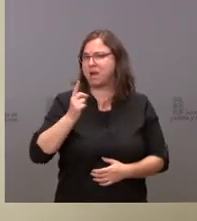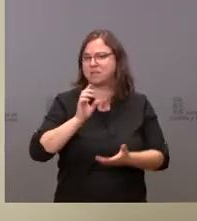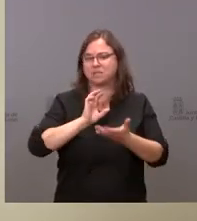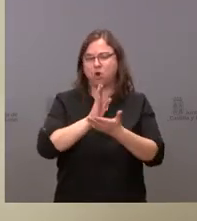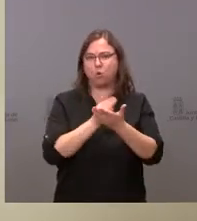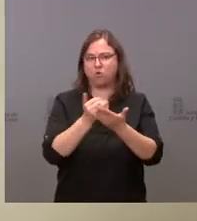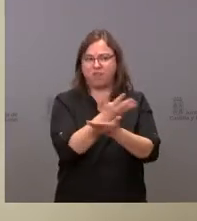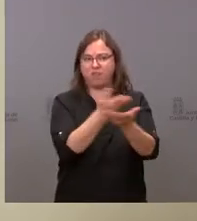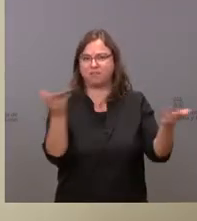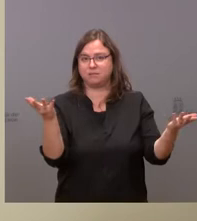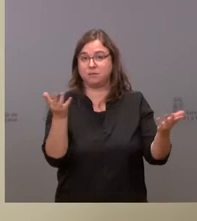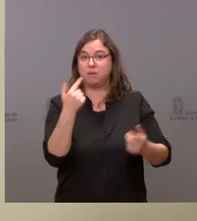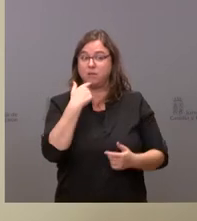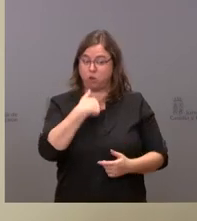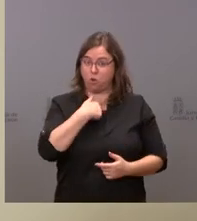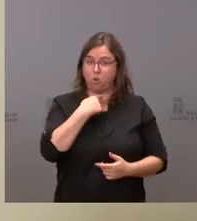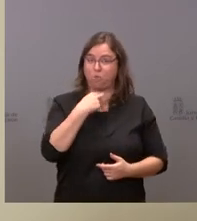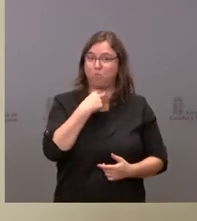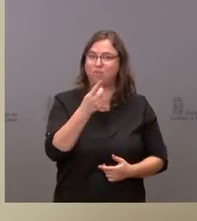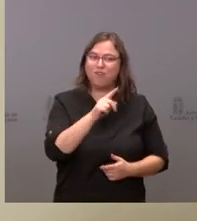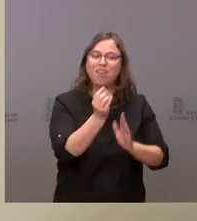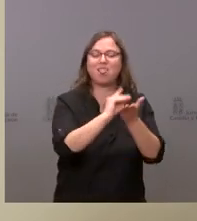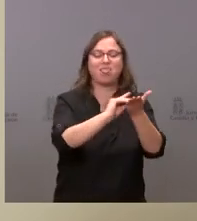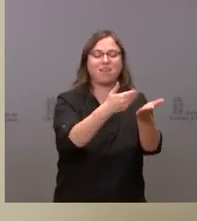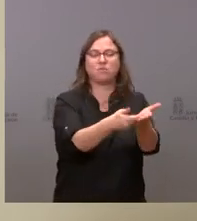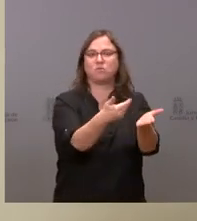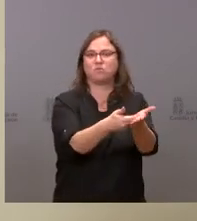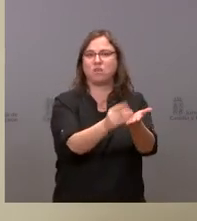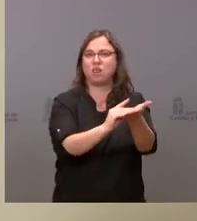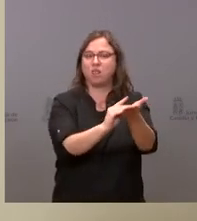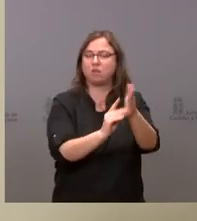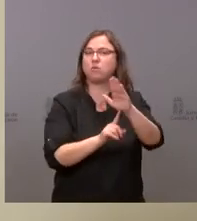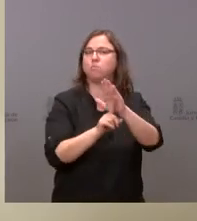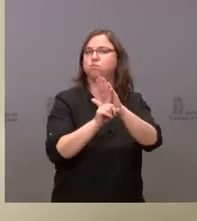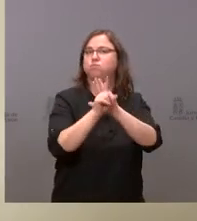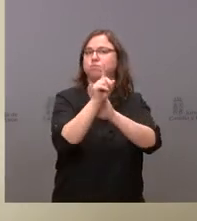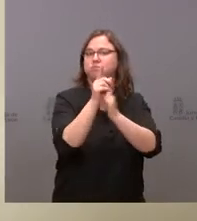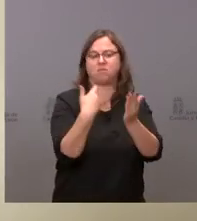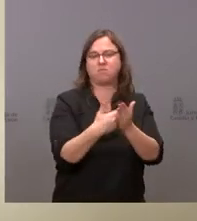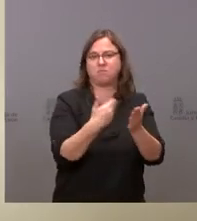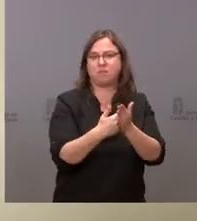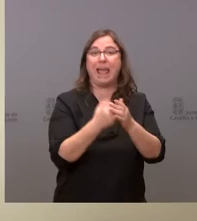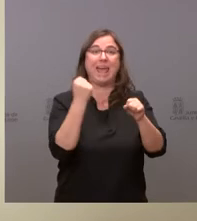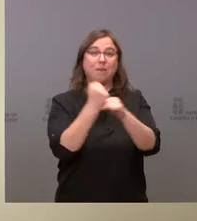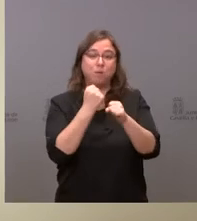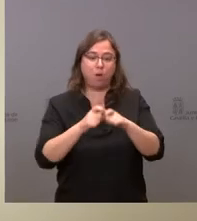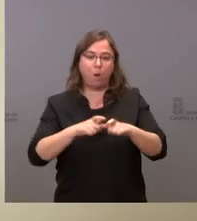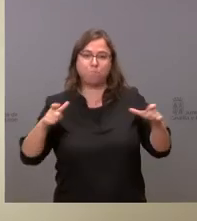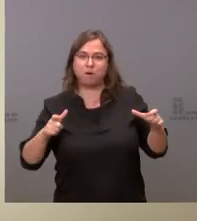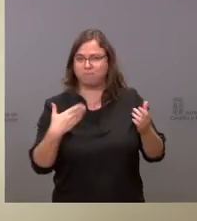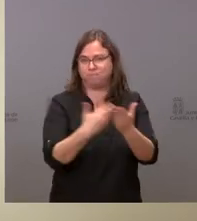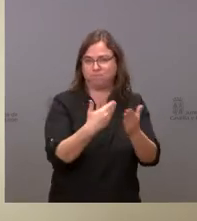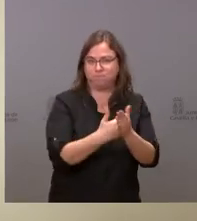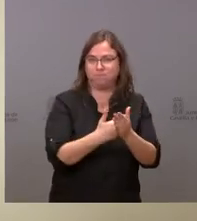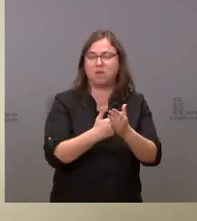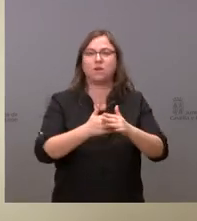no lo decimos nosotros, eso lo dicen los datos de crecimiento, los datos de empleo, los datos de